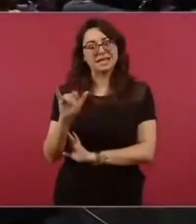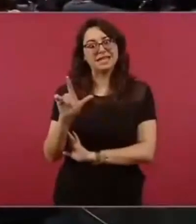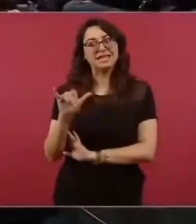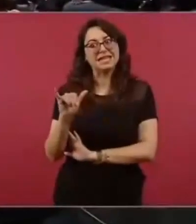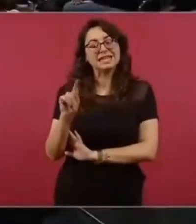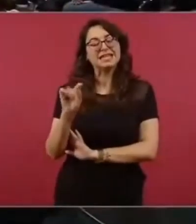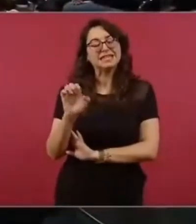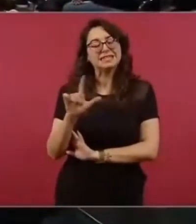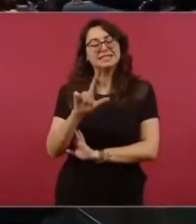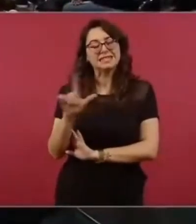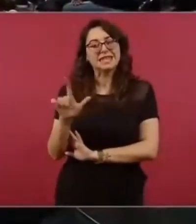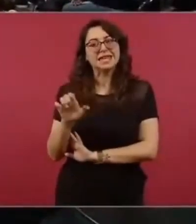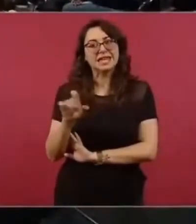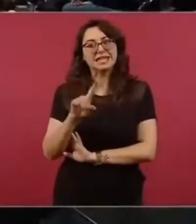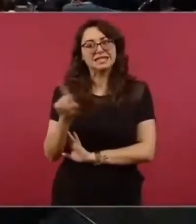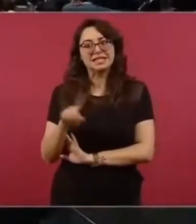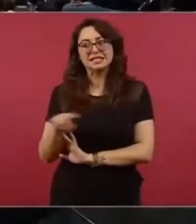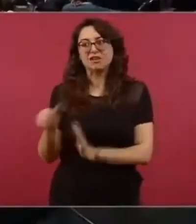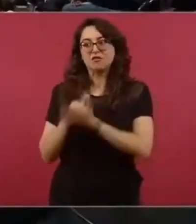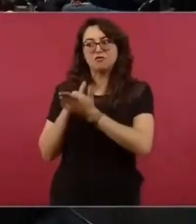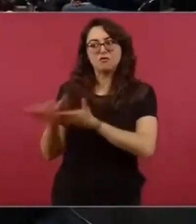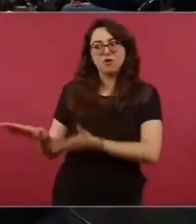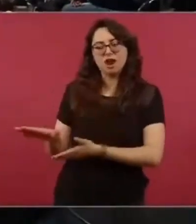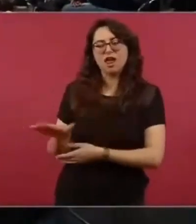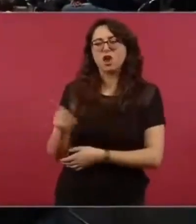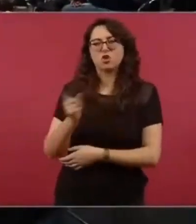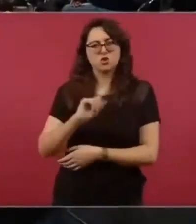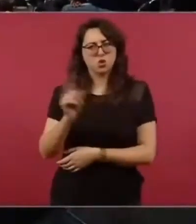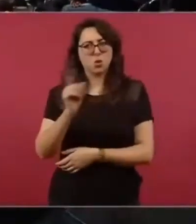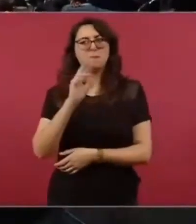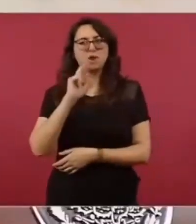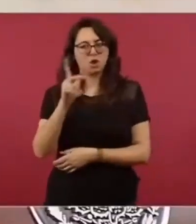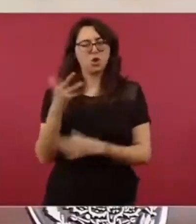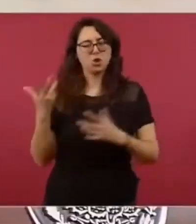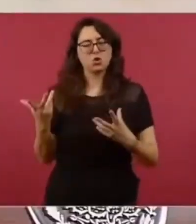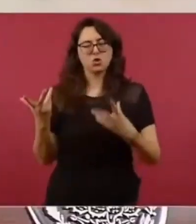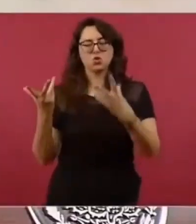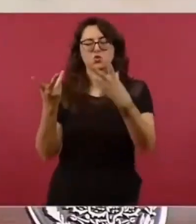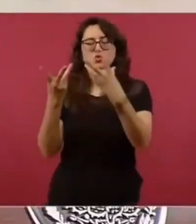ya la están queriendo hacer a un lado.